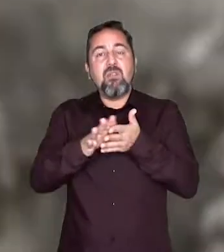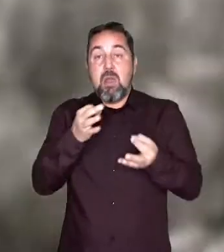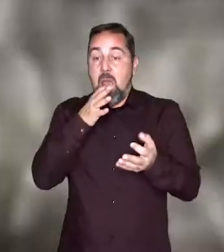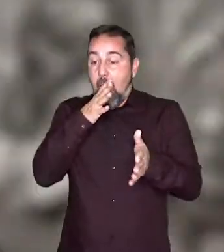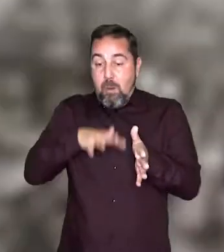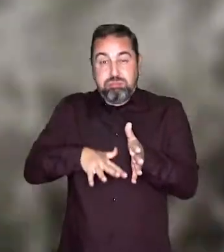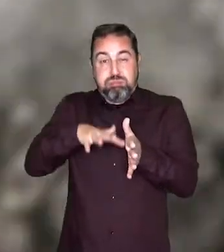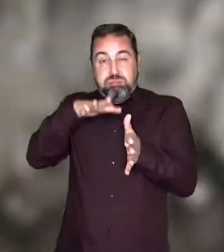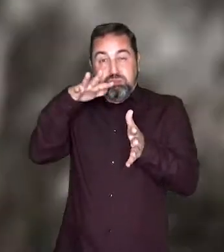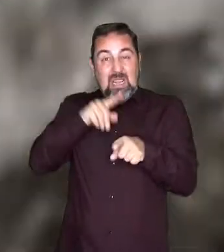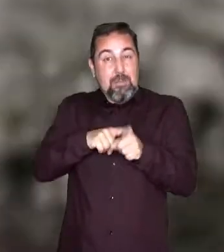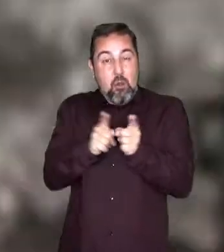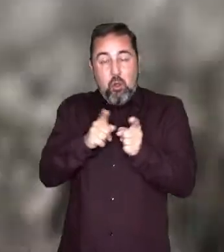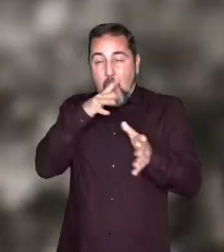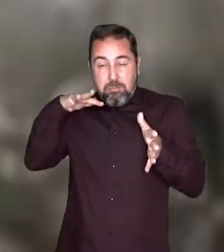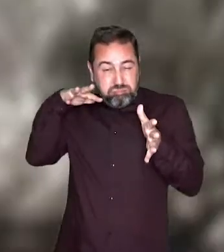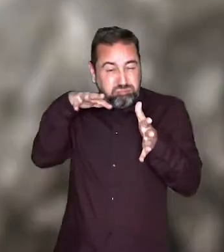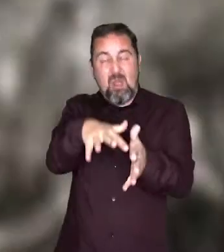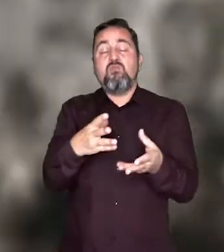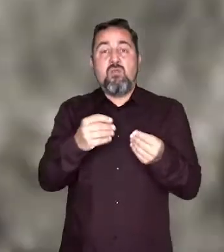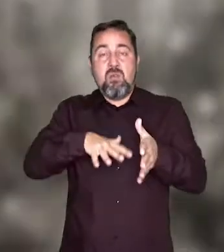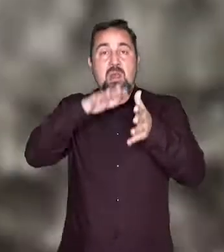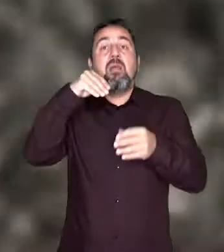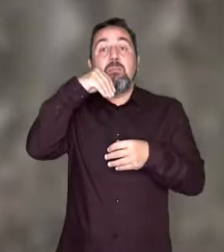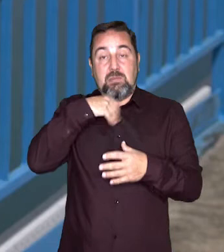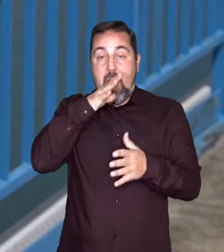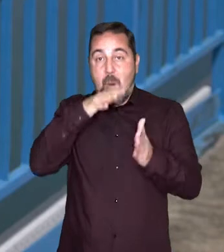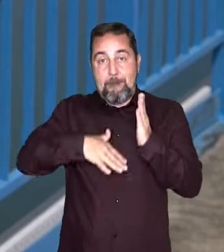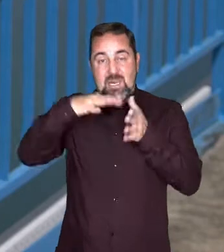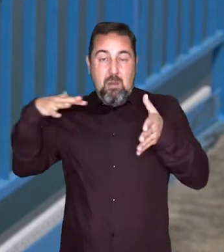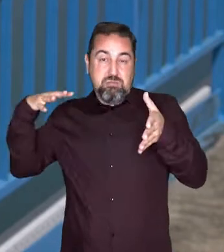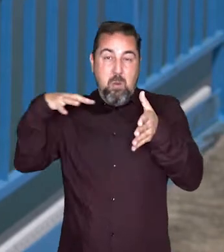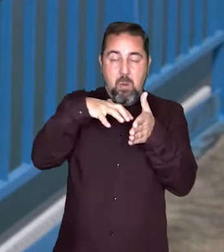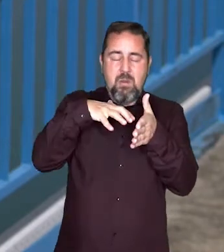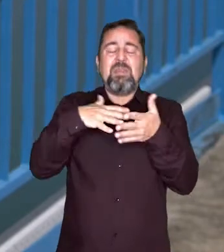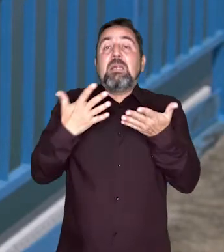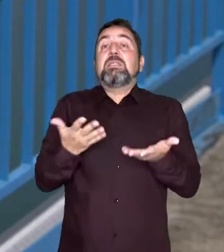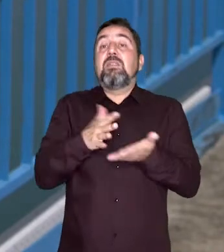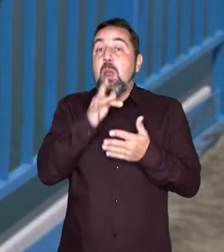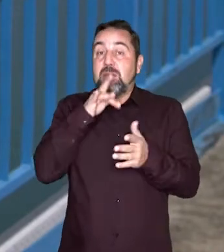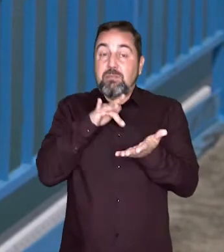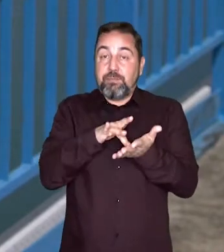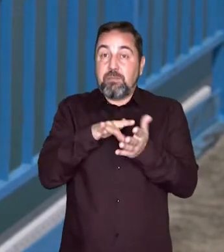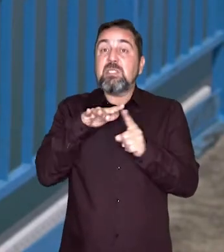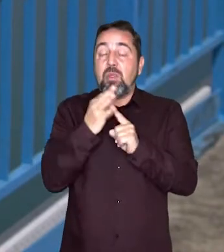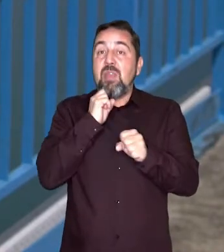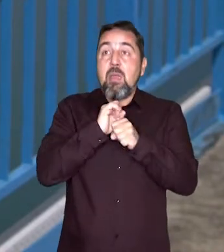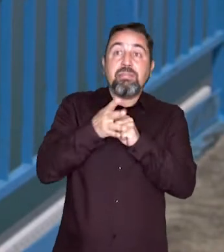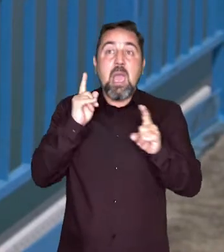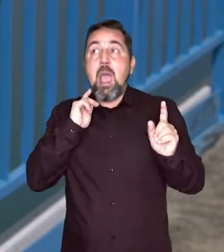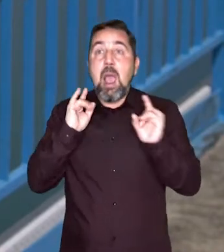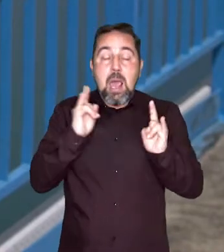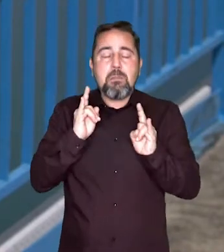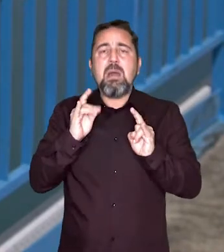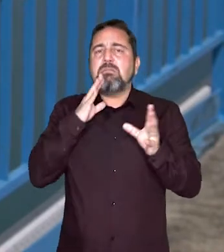volumen muy grande de agua en un espacio muy corto de tiempo en una presa. Es por todo ello que cuando se declaró el estado de alarma, los